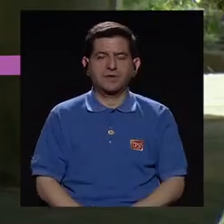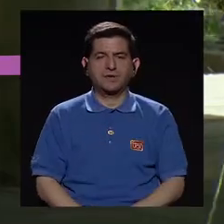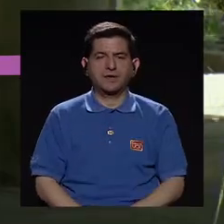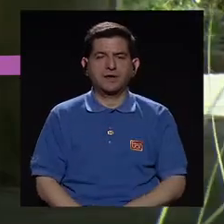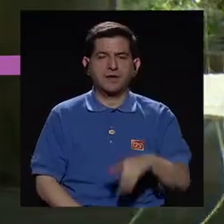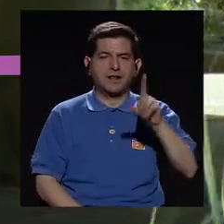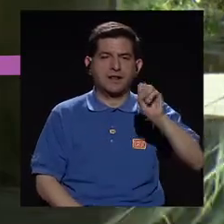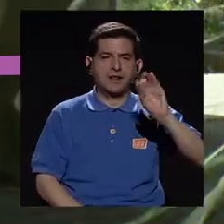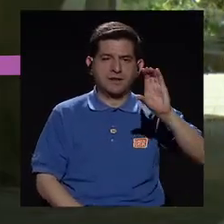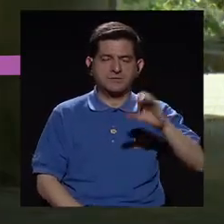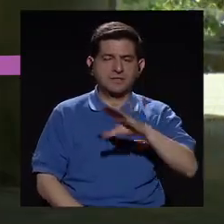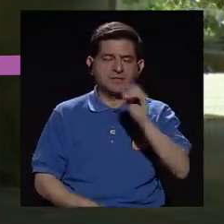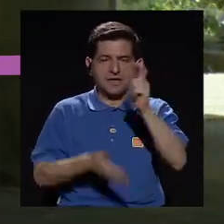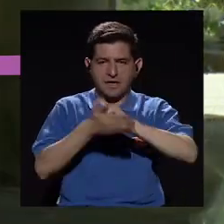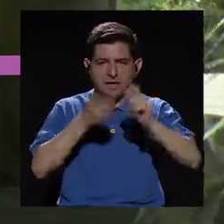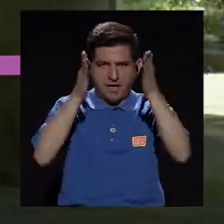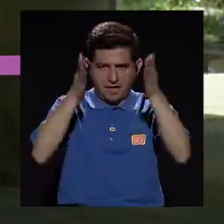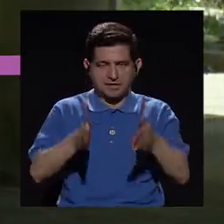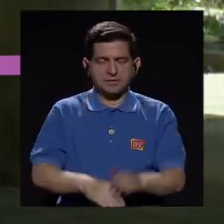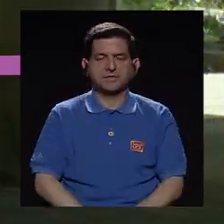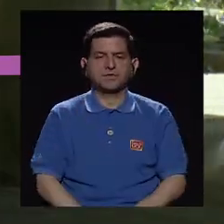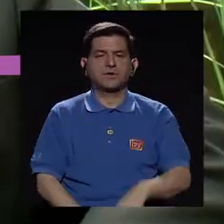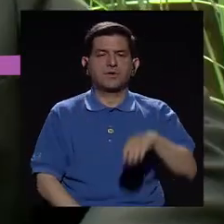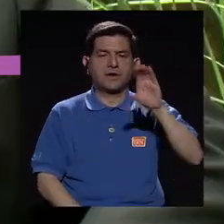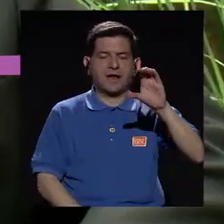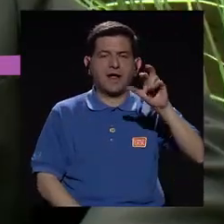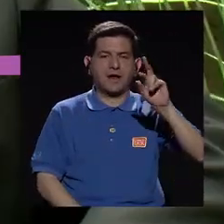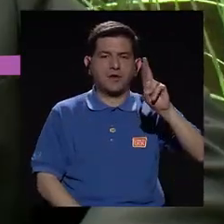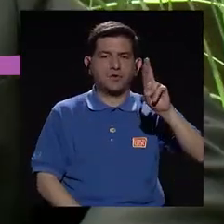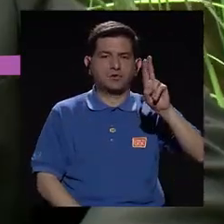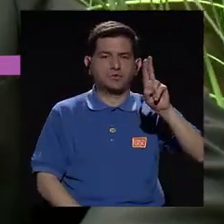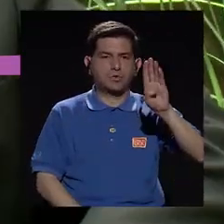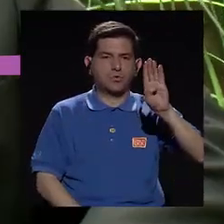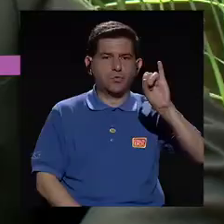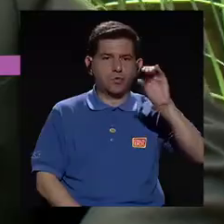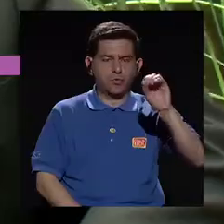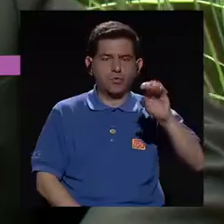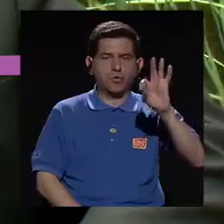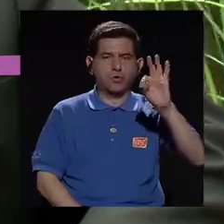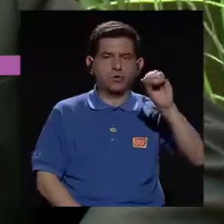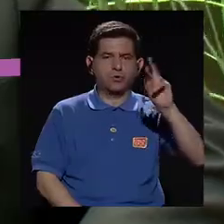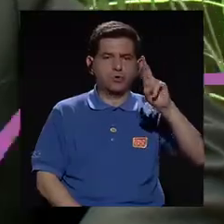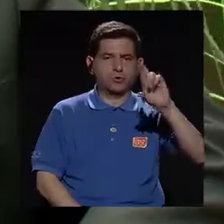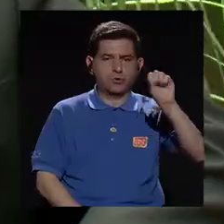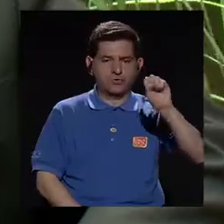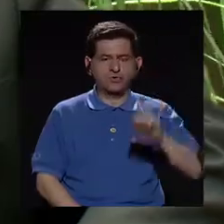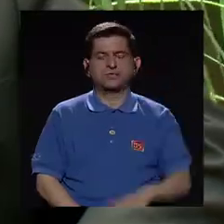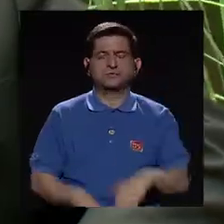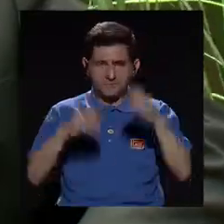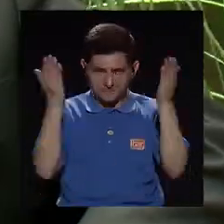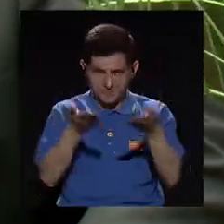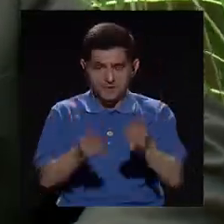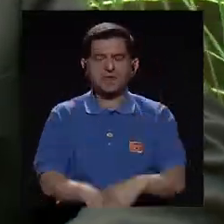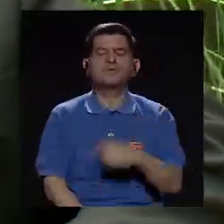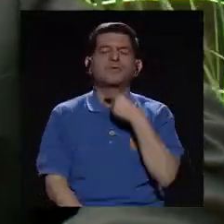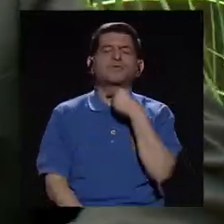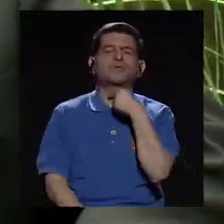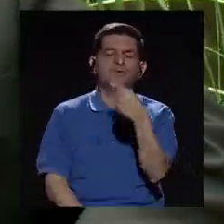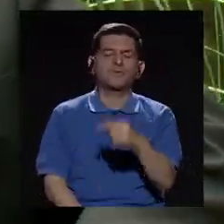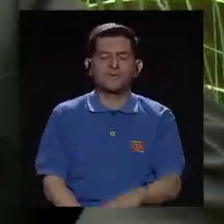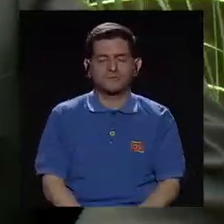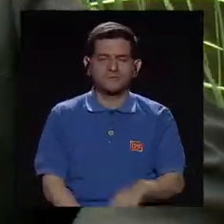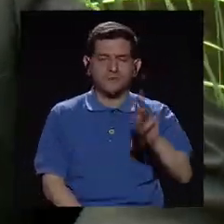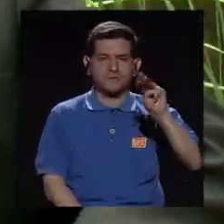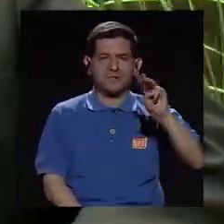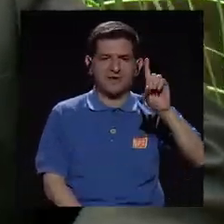trata del licenciado y escritor costarricense Carlos Rubio Torres que muy gentilmente nos acompaña. Bienvenido don Carlos. Un placer